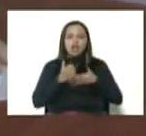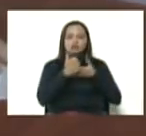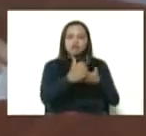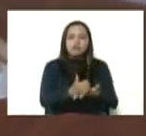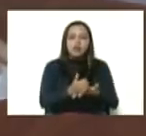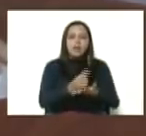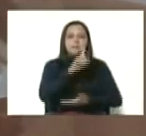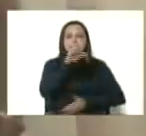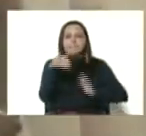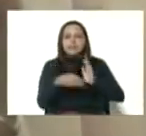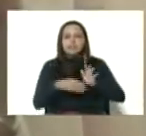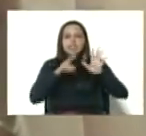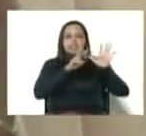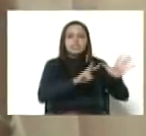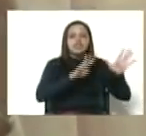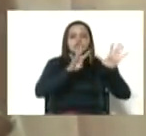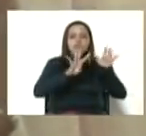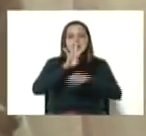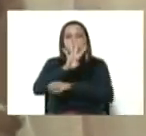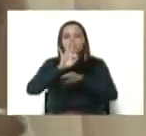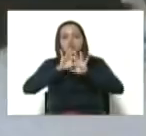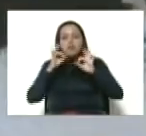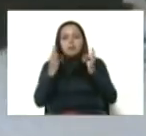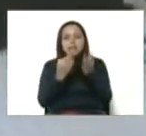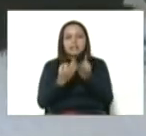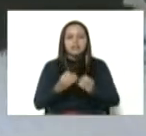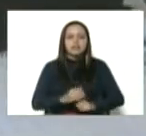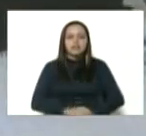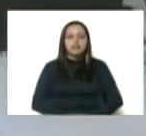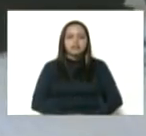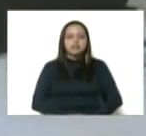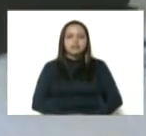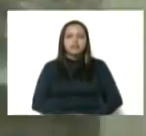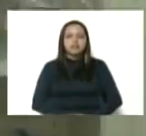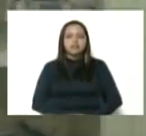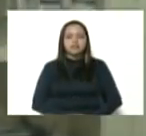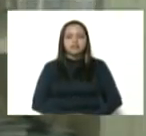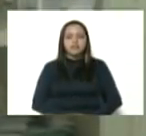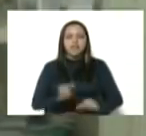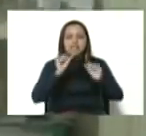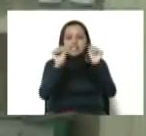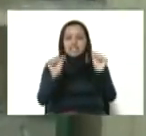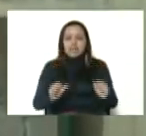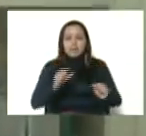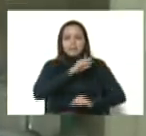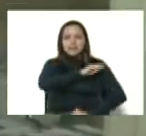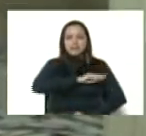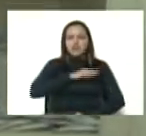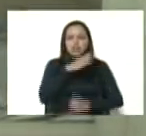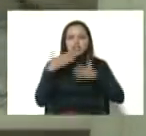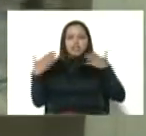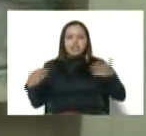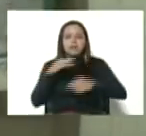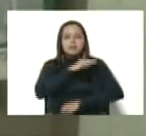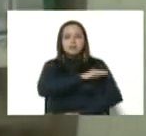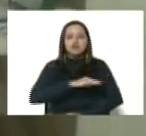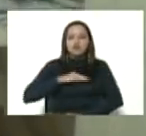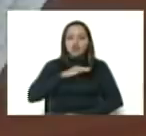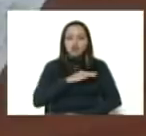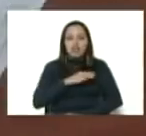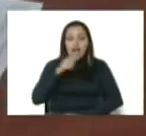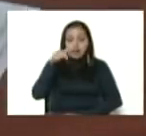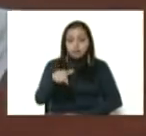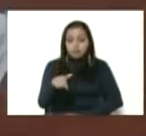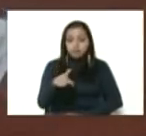a 1.794 familias. Con el sistema de misiones y grandes misiones que está acá